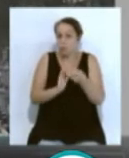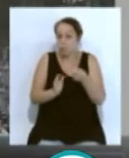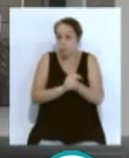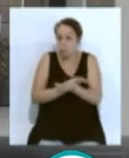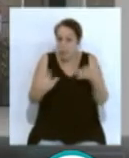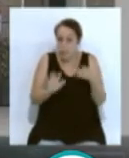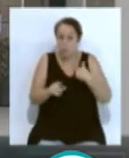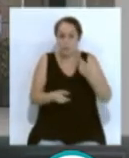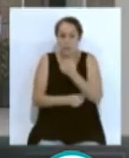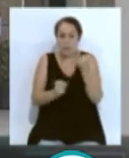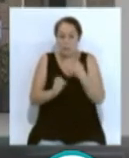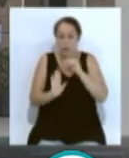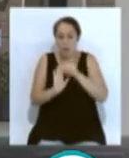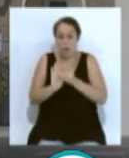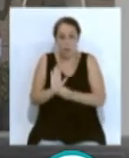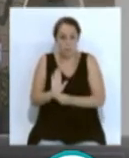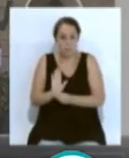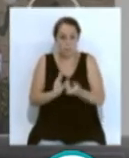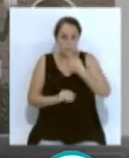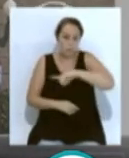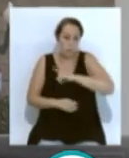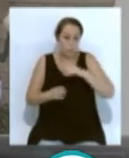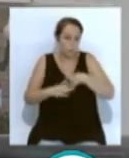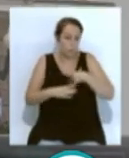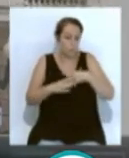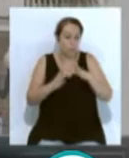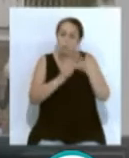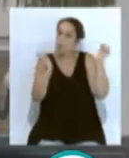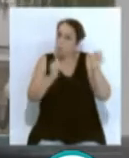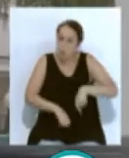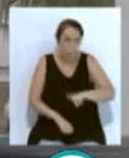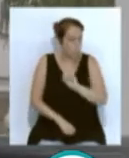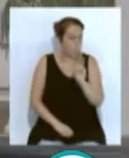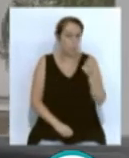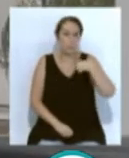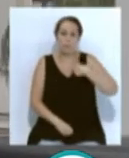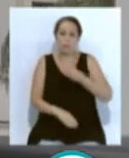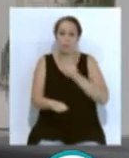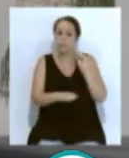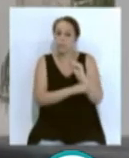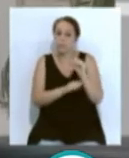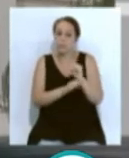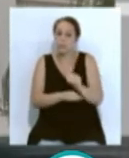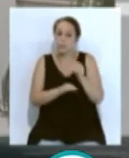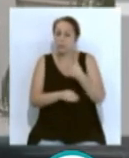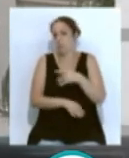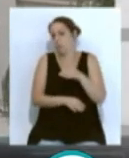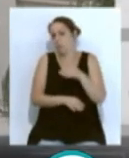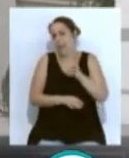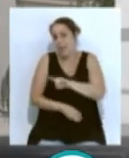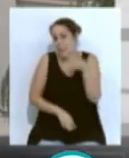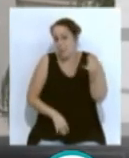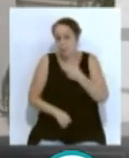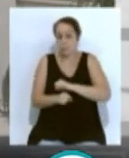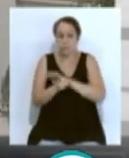necesidades. No estamos de acuerdo con que esta financiación extraordinaria motivada por la pandemia que